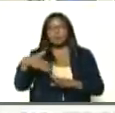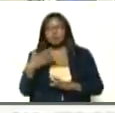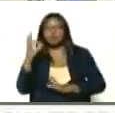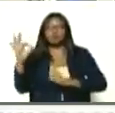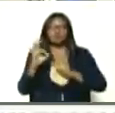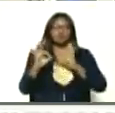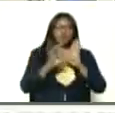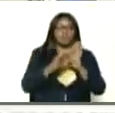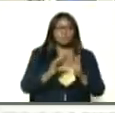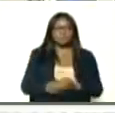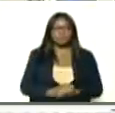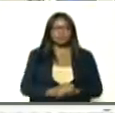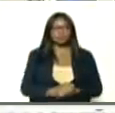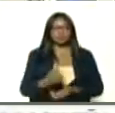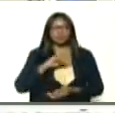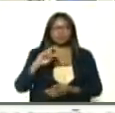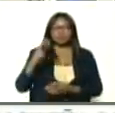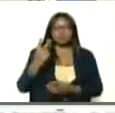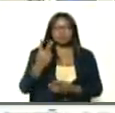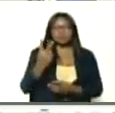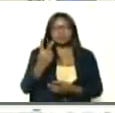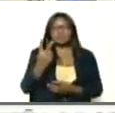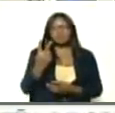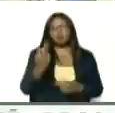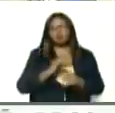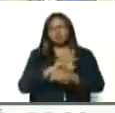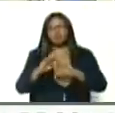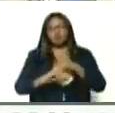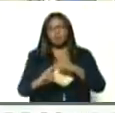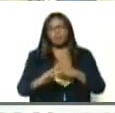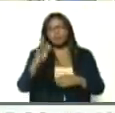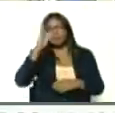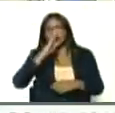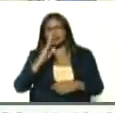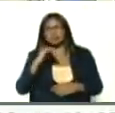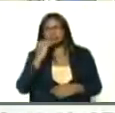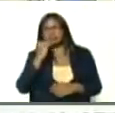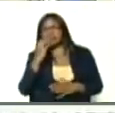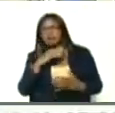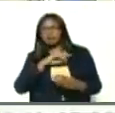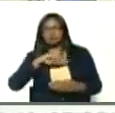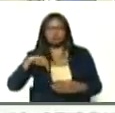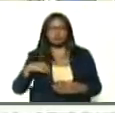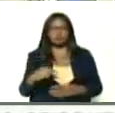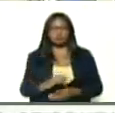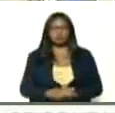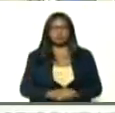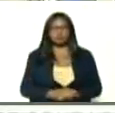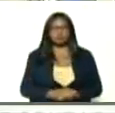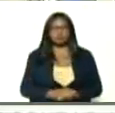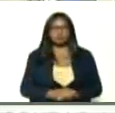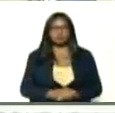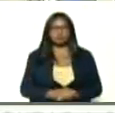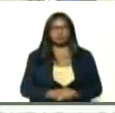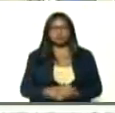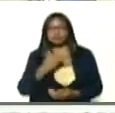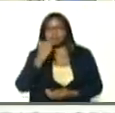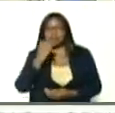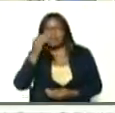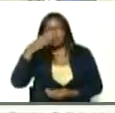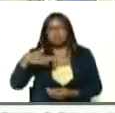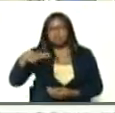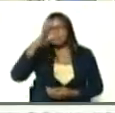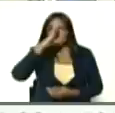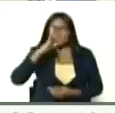hoy día, con esta segunda ola, con la cepa brasileña, que la tenemos al lado, allí, en nuestro hermano, pueblo de